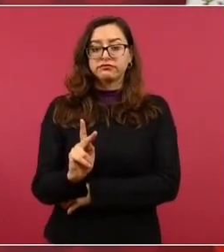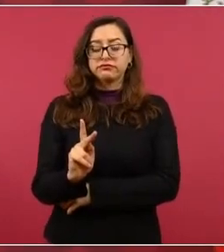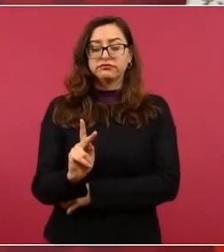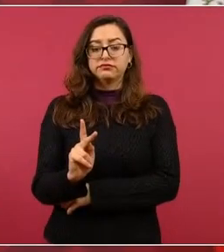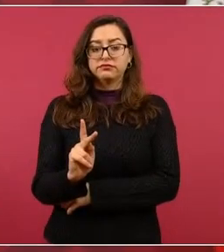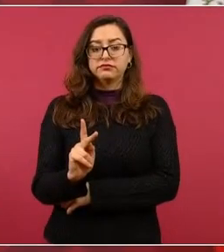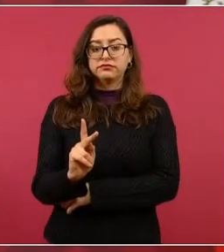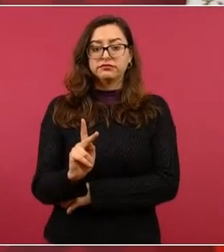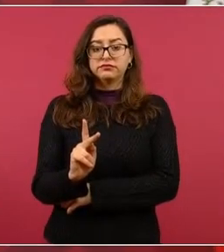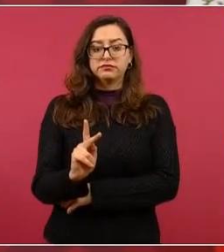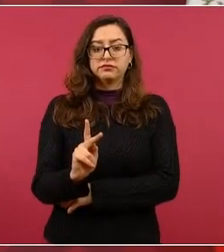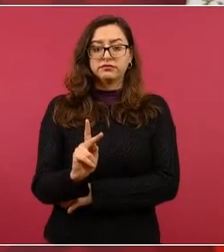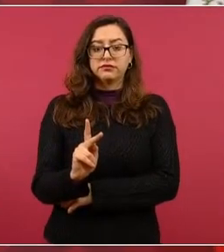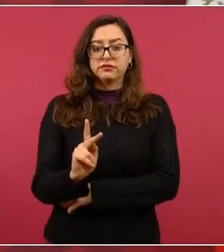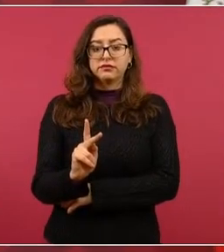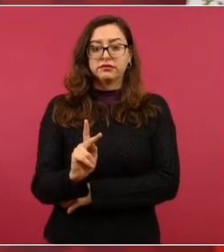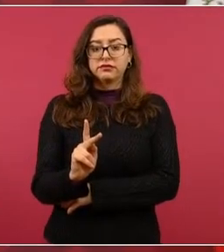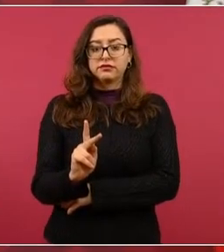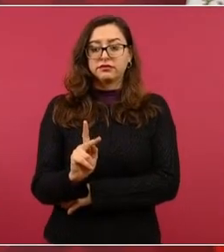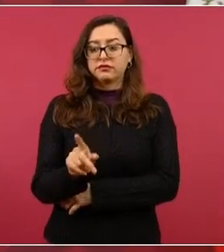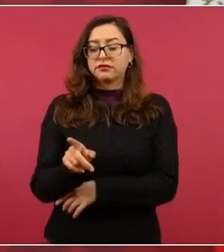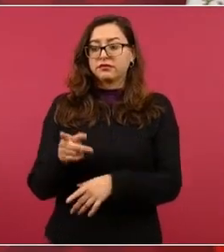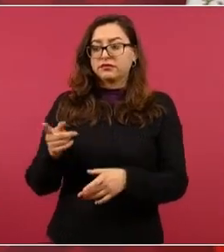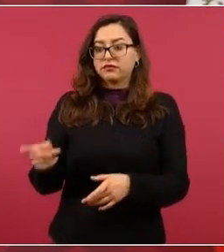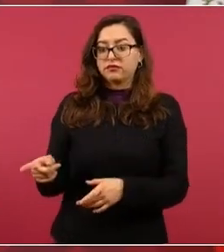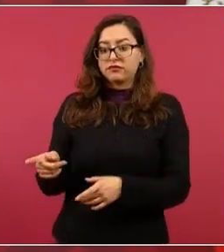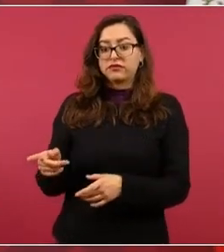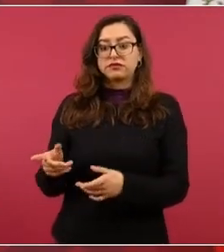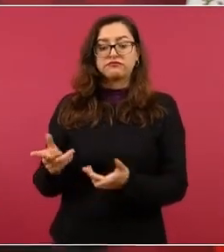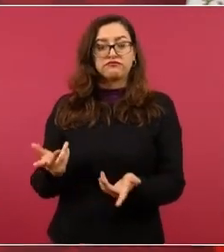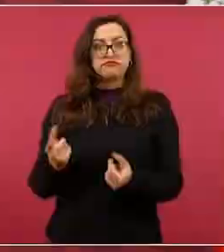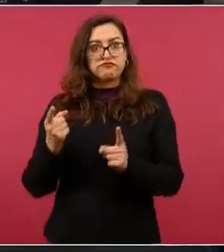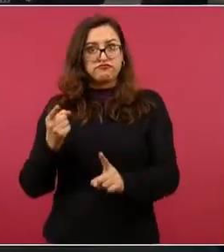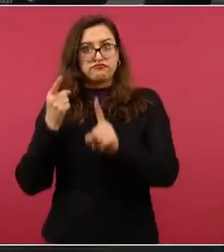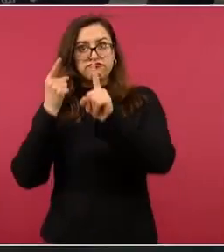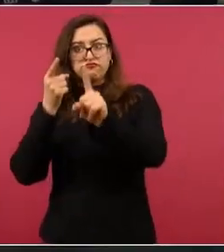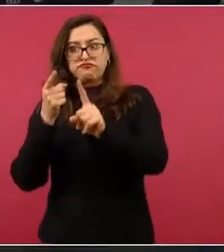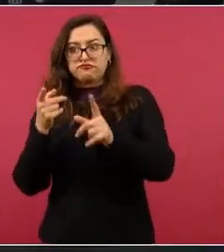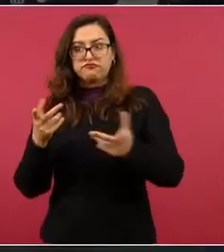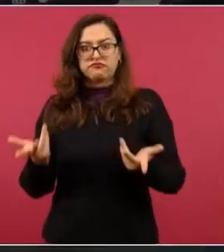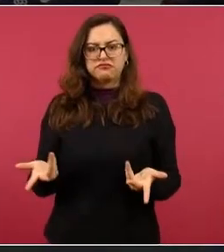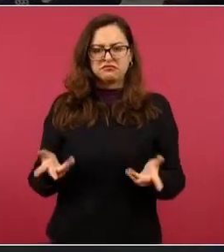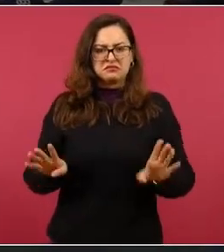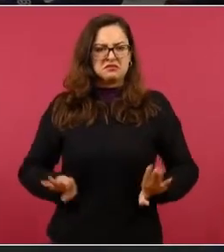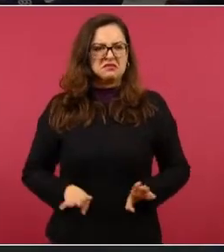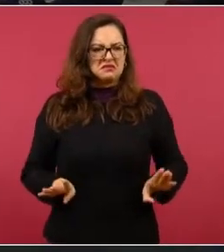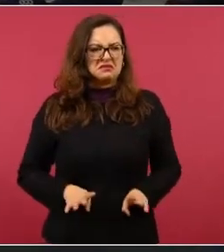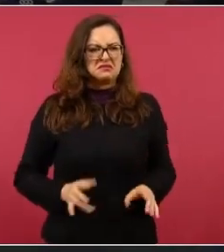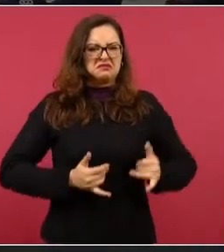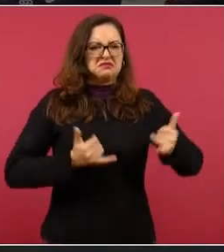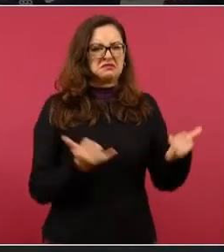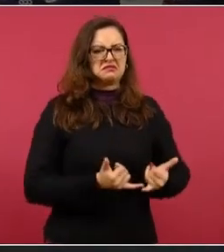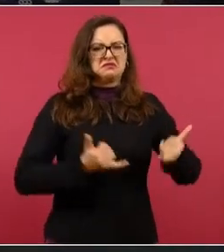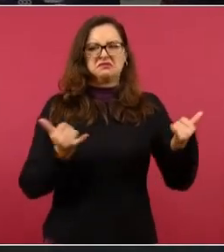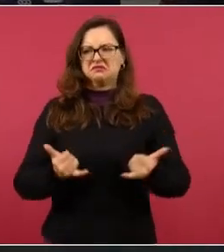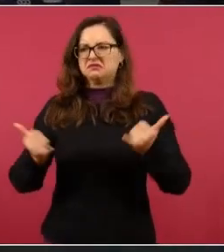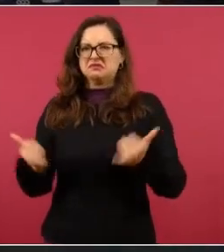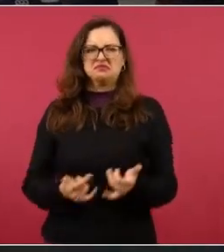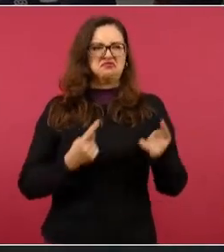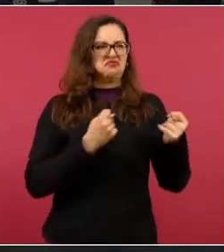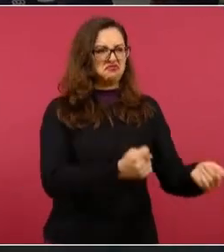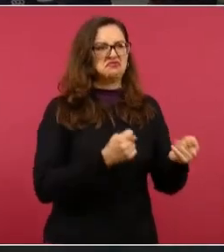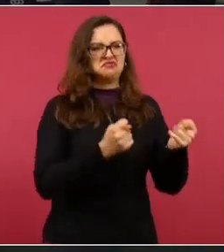Pero no actuaba así. Además, no era de derecha,